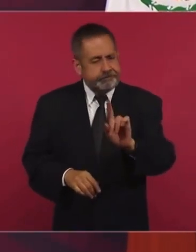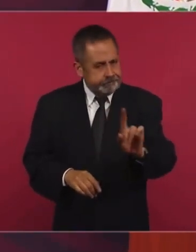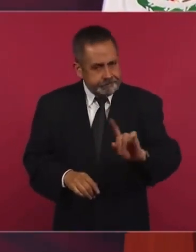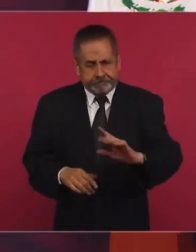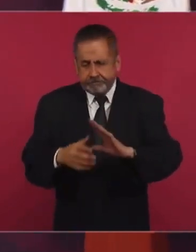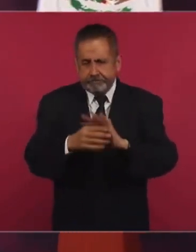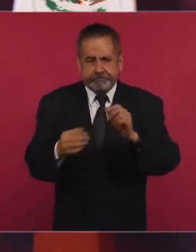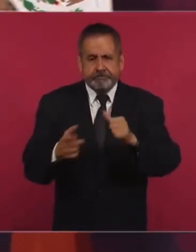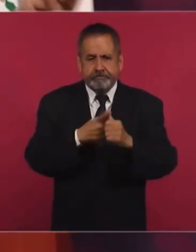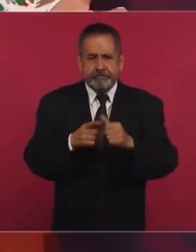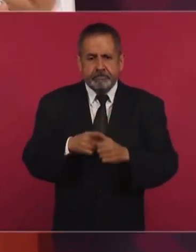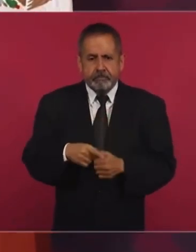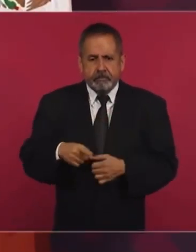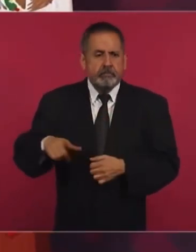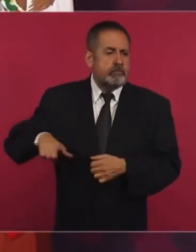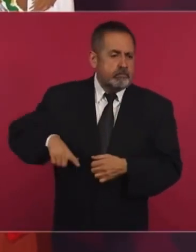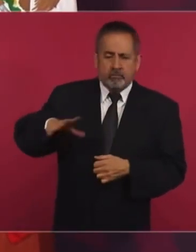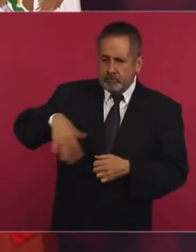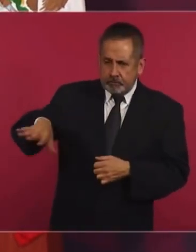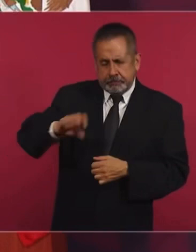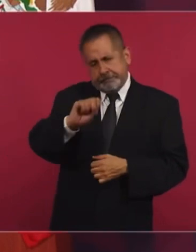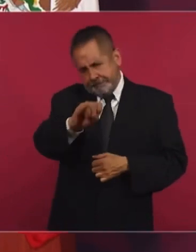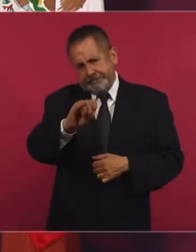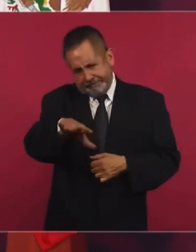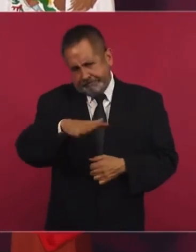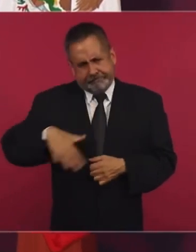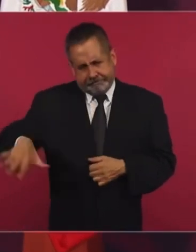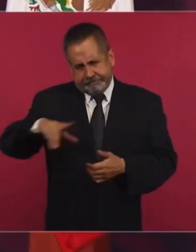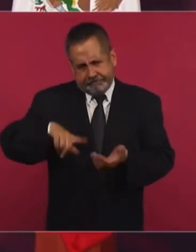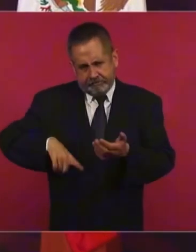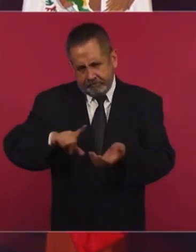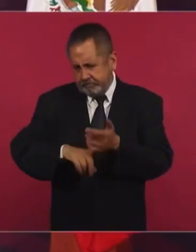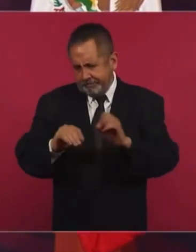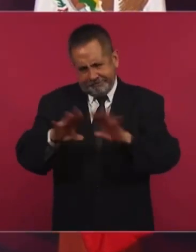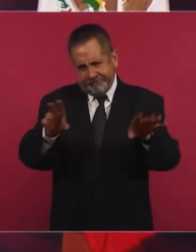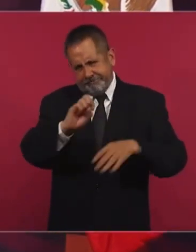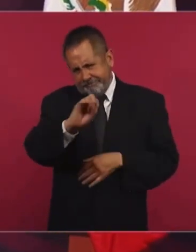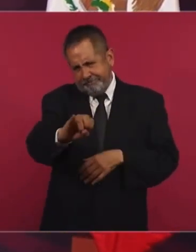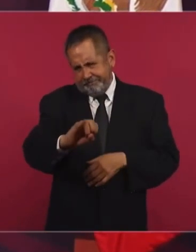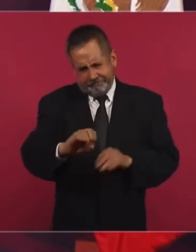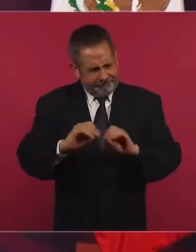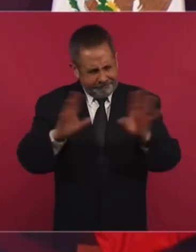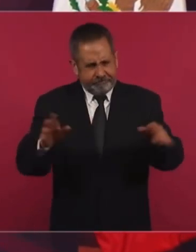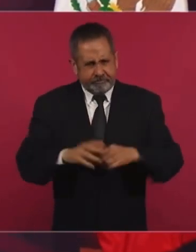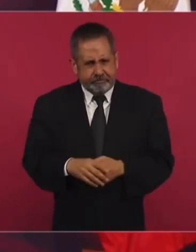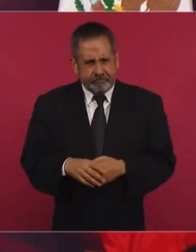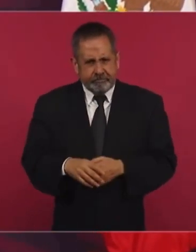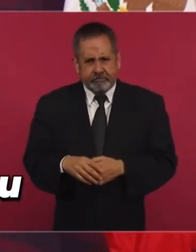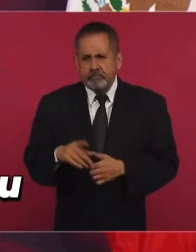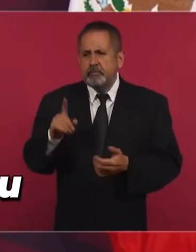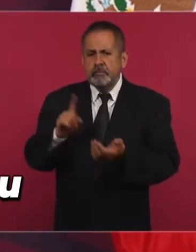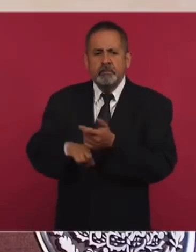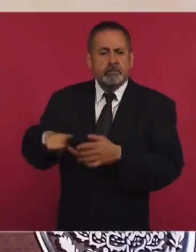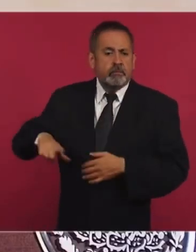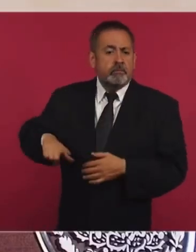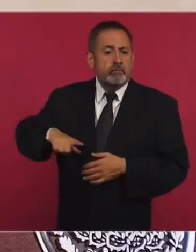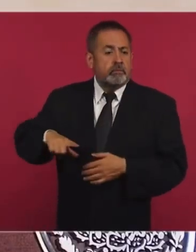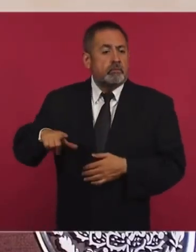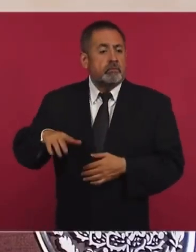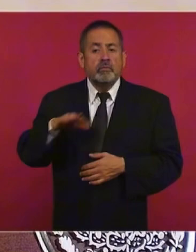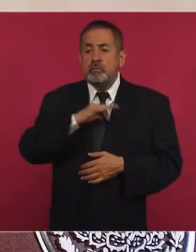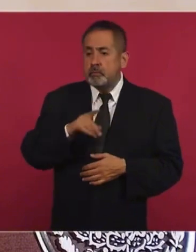lugar de que fue el Estado, claro que fue el Estado, sin duda, porque el Estado pudo en su momento